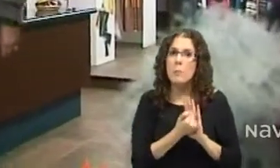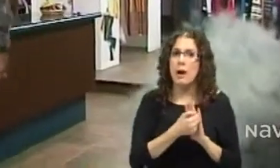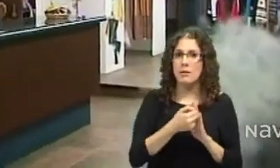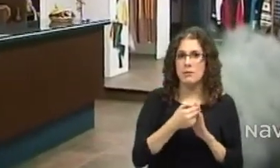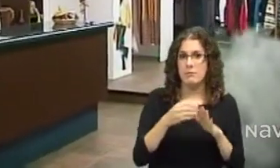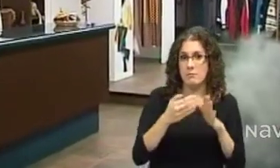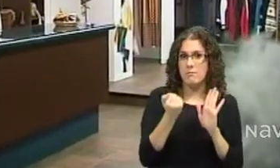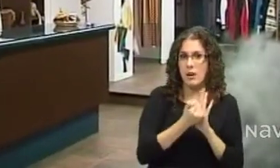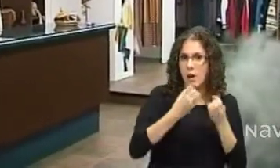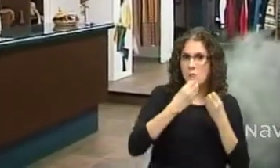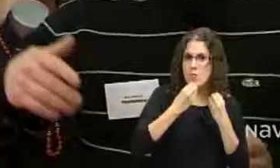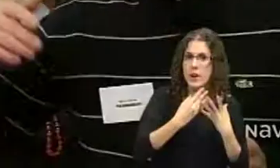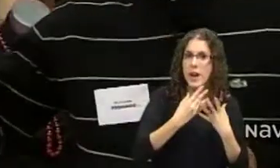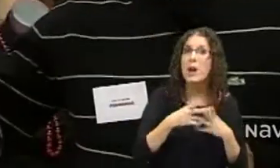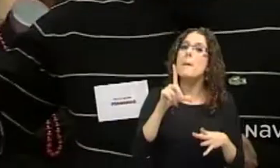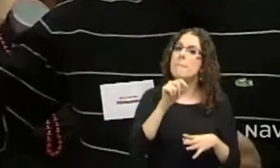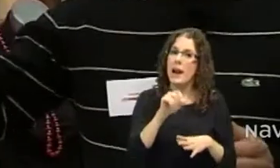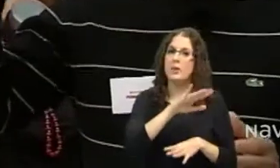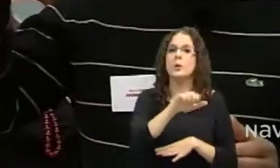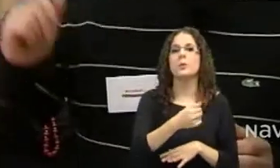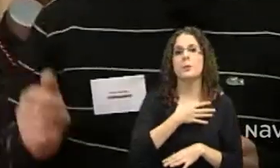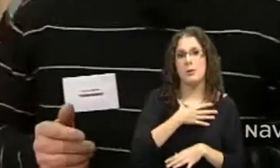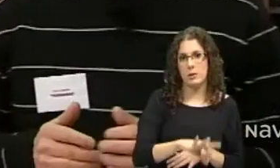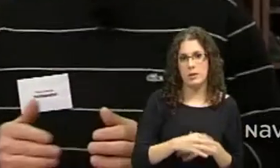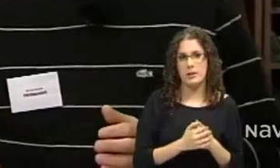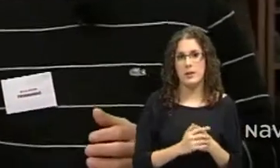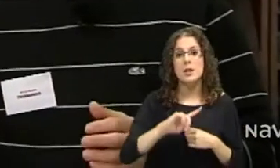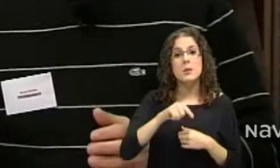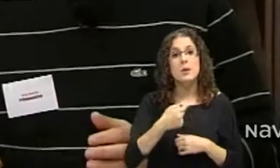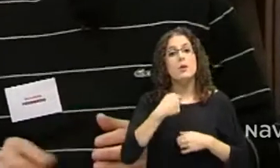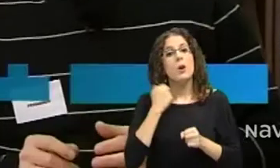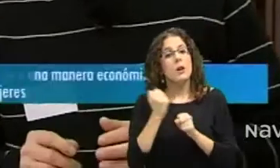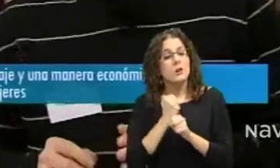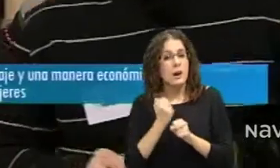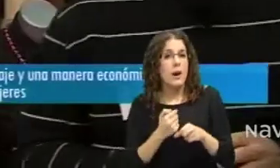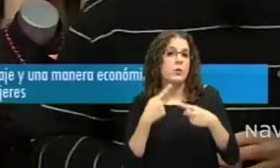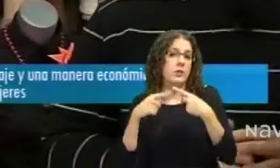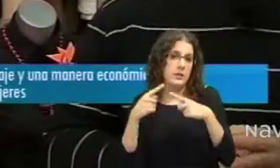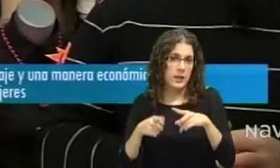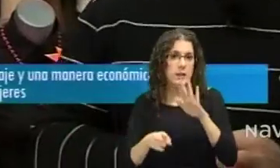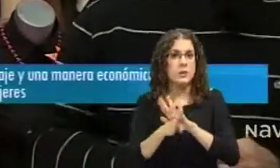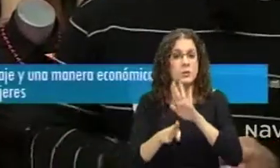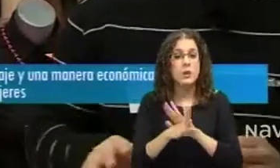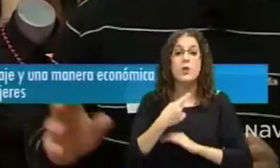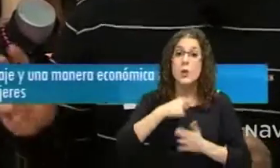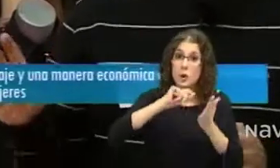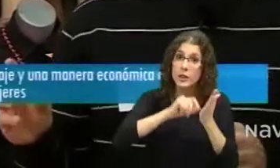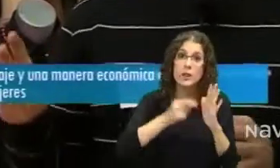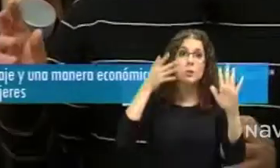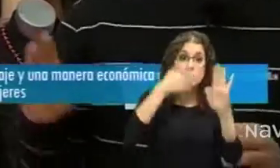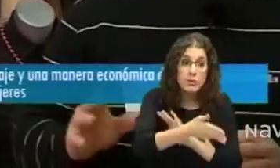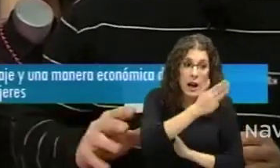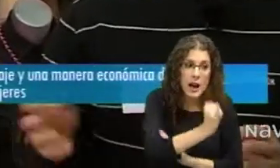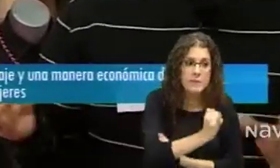precio económico. Luego ya, pues yo he seguido trabajando, he estado trabajando en multinacional, yo tenía un contrato indefinido, lo dejé,